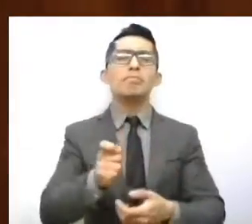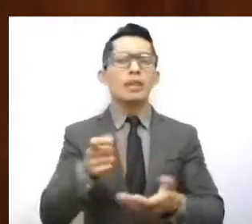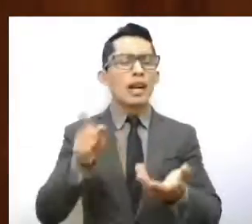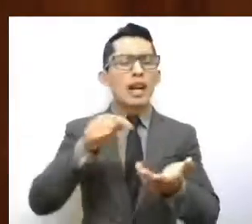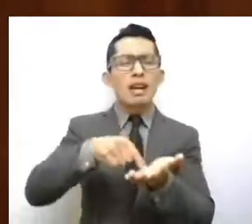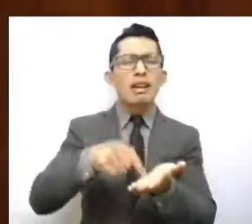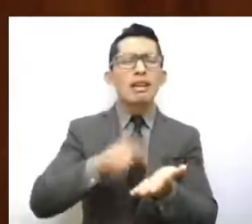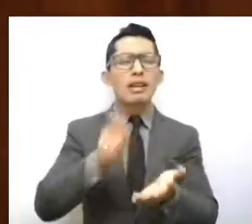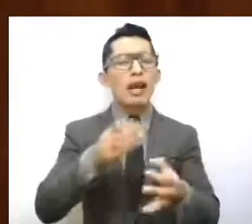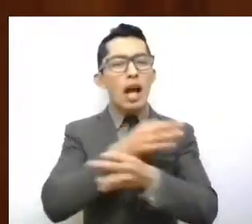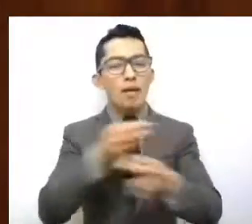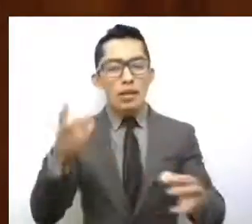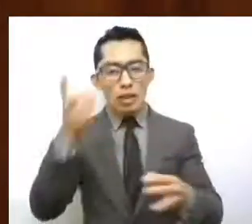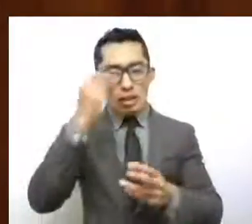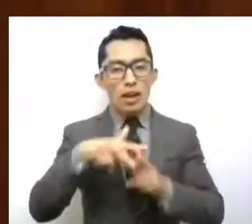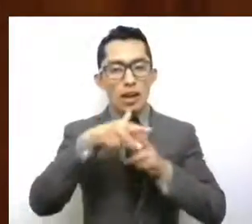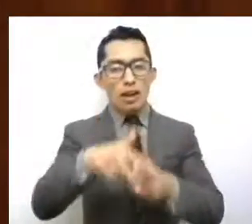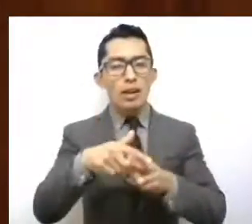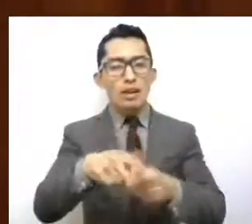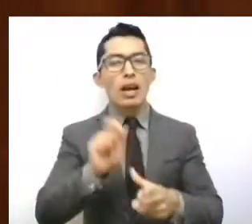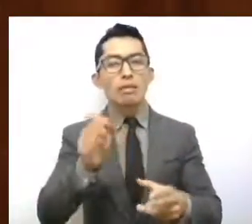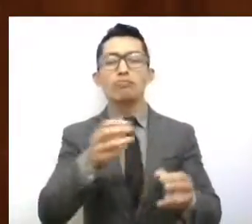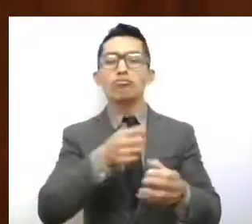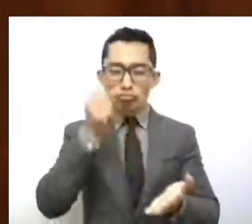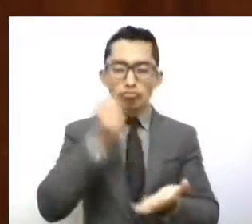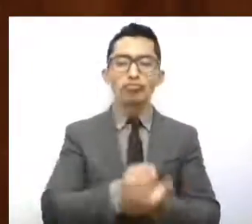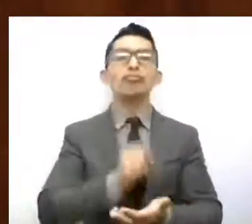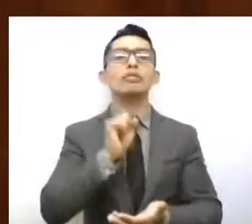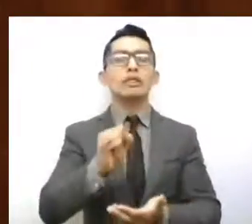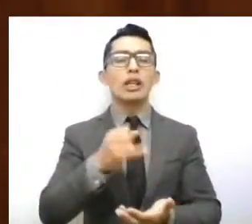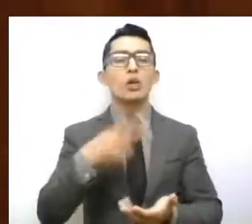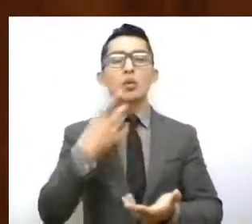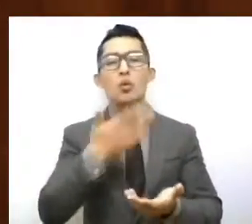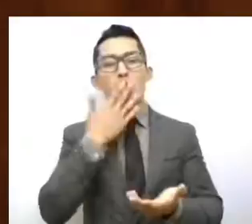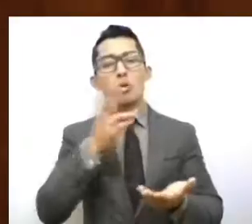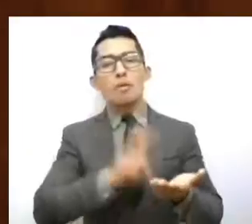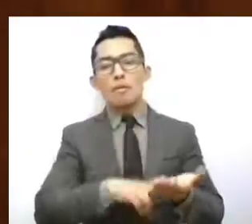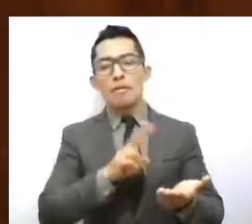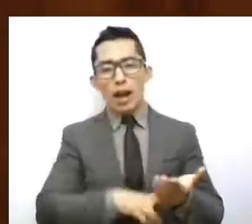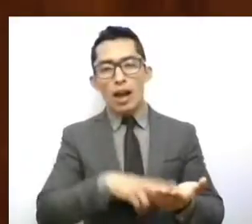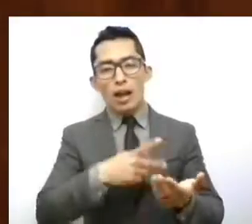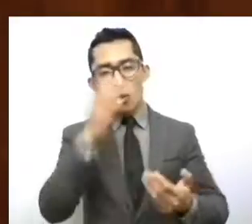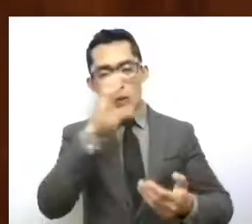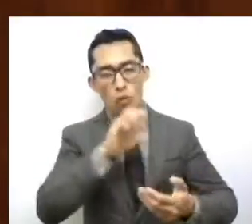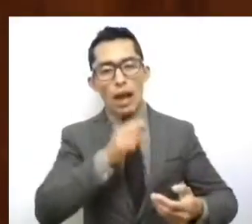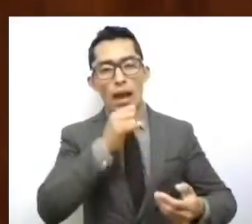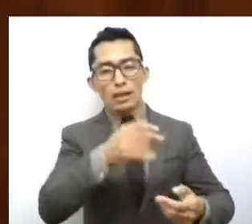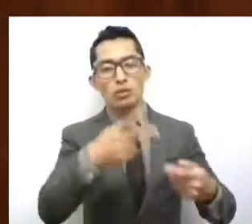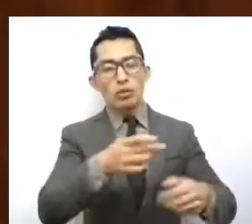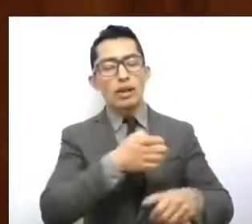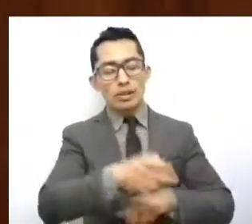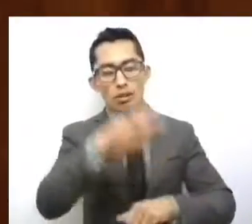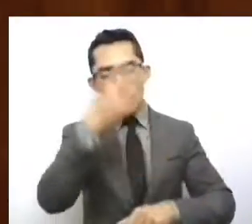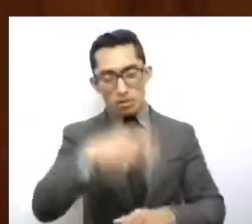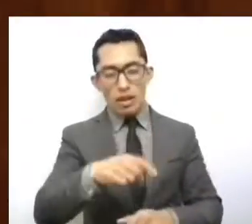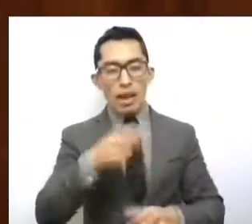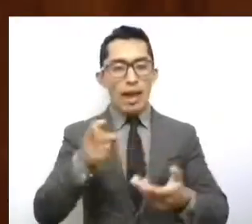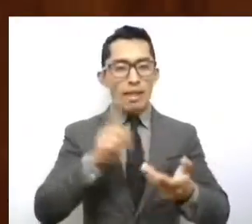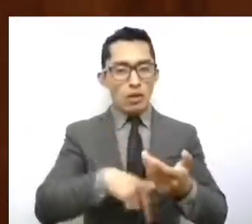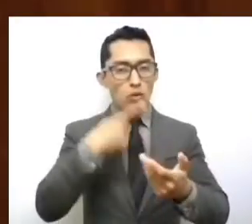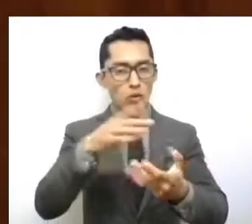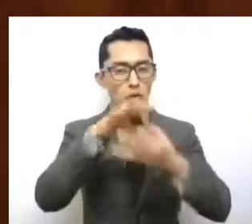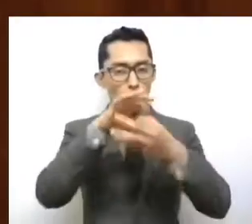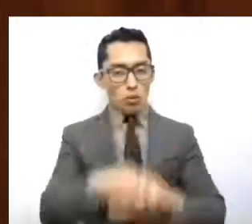cabalgatas como patrimonio cultural inmaterial del Estado de México, conforme al dictamen y proyecto de